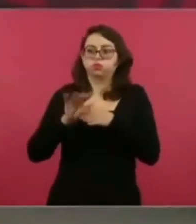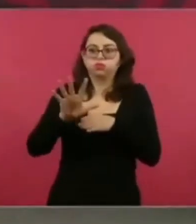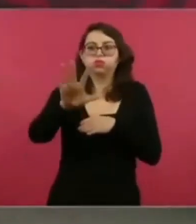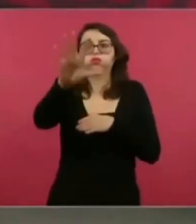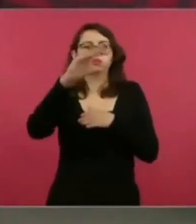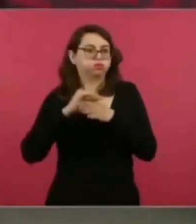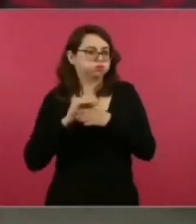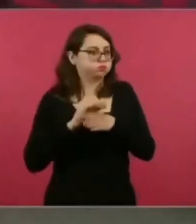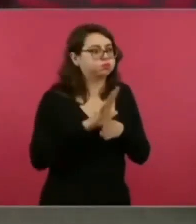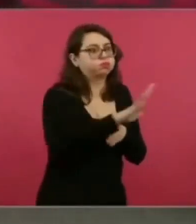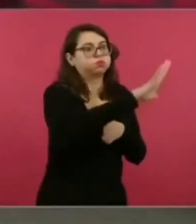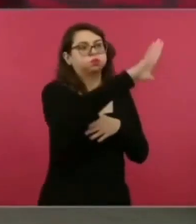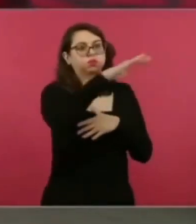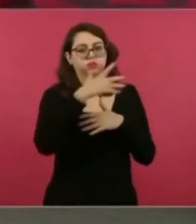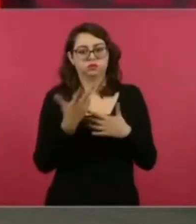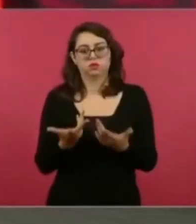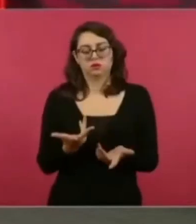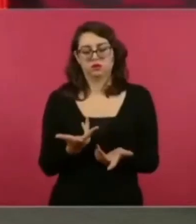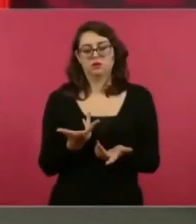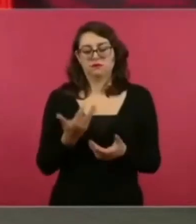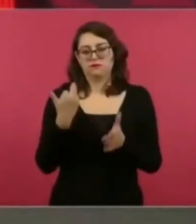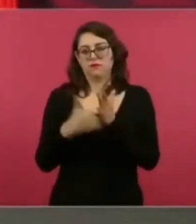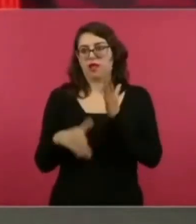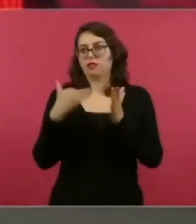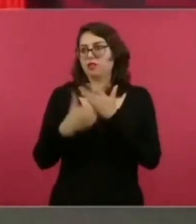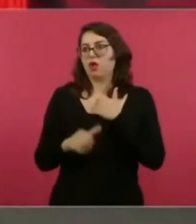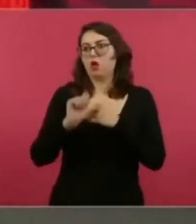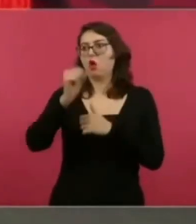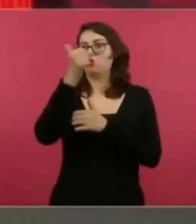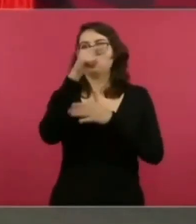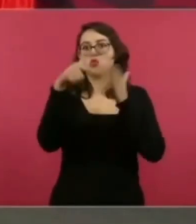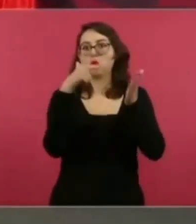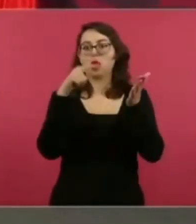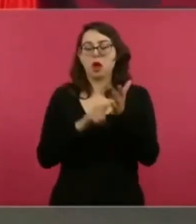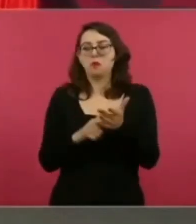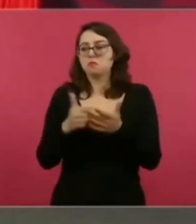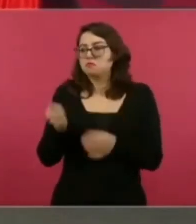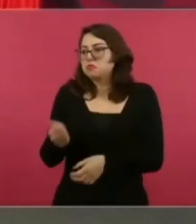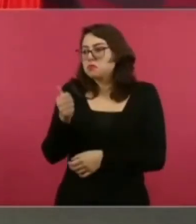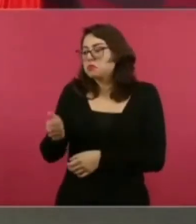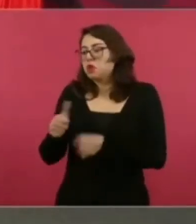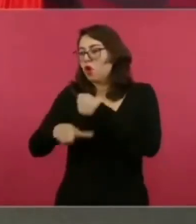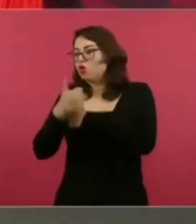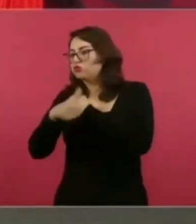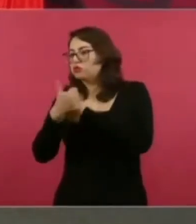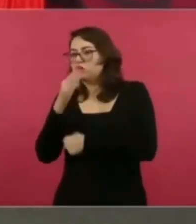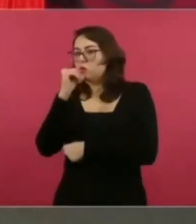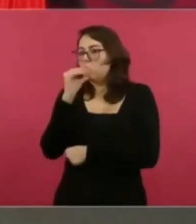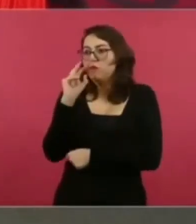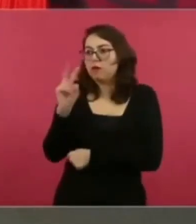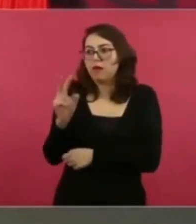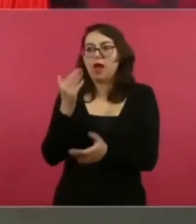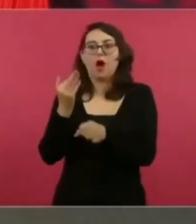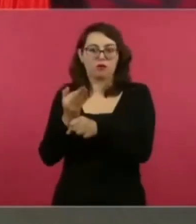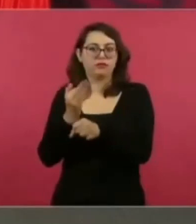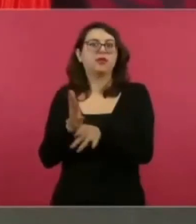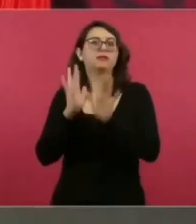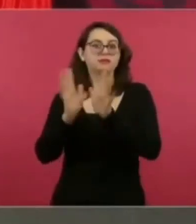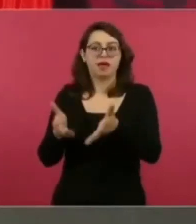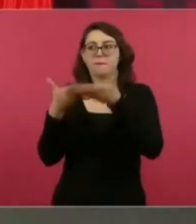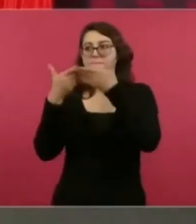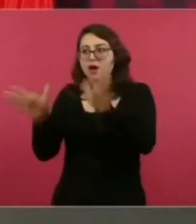para ampliar la cobertura y vamos a seguir en esto